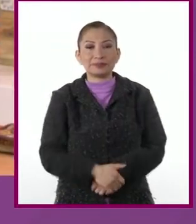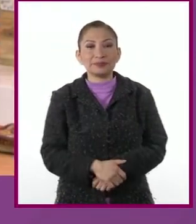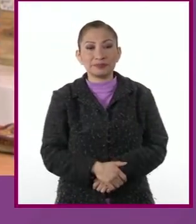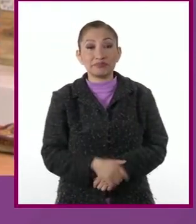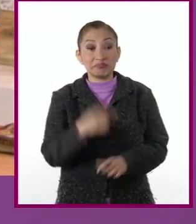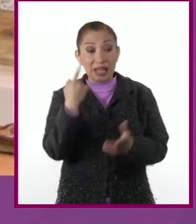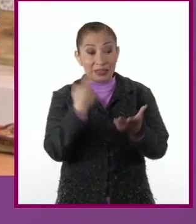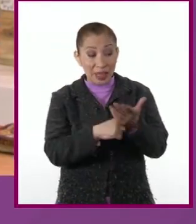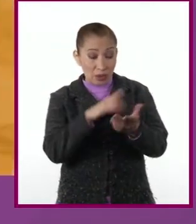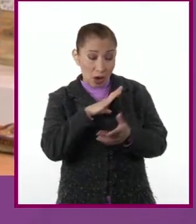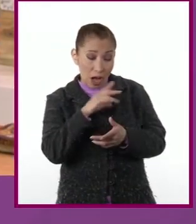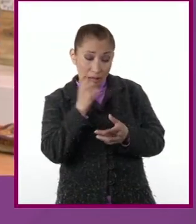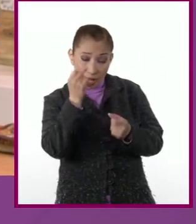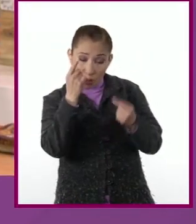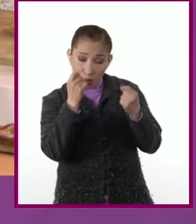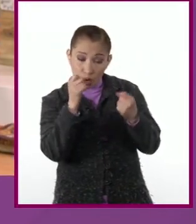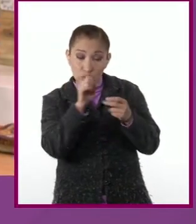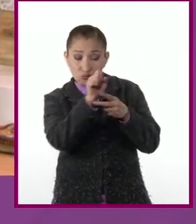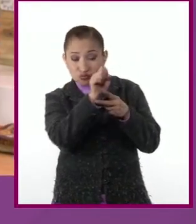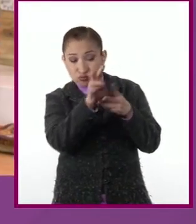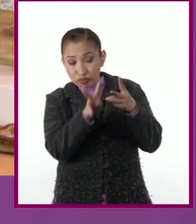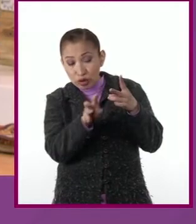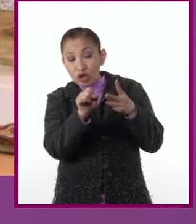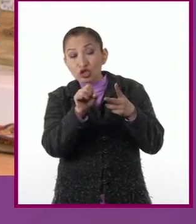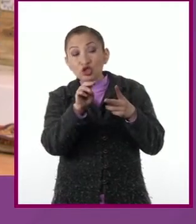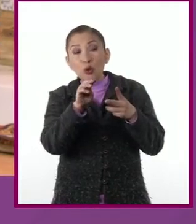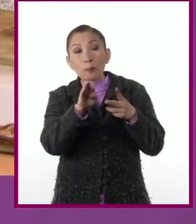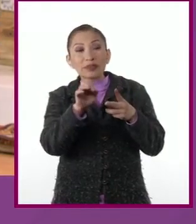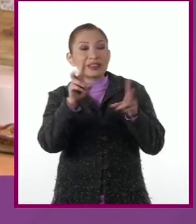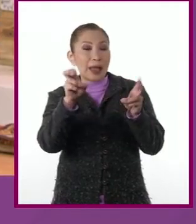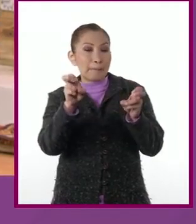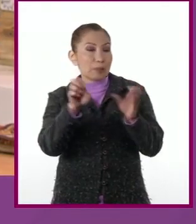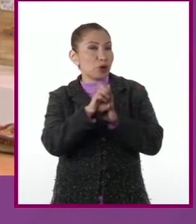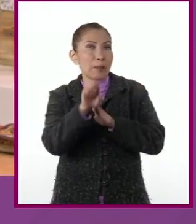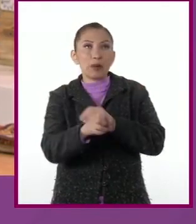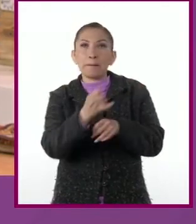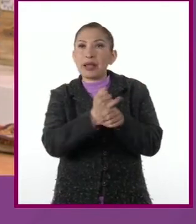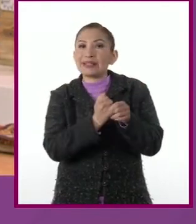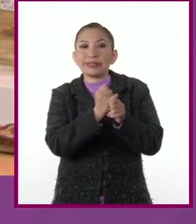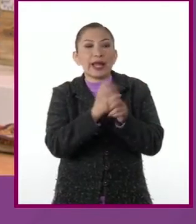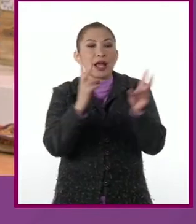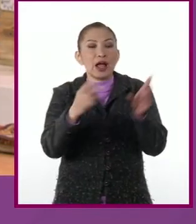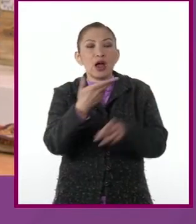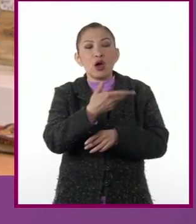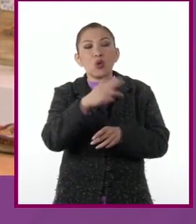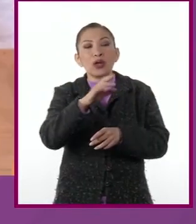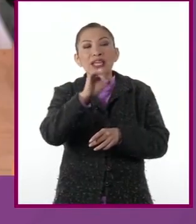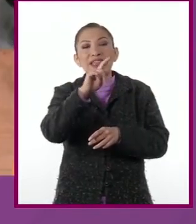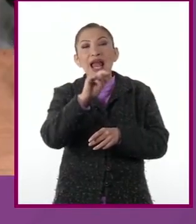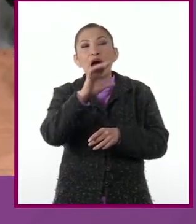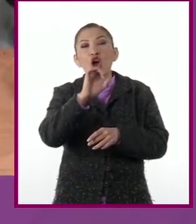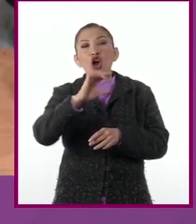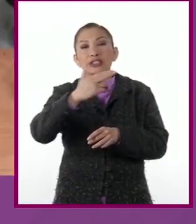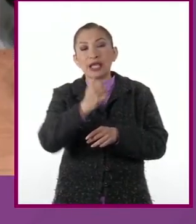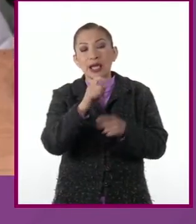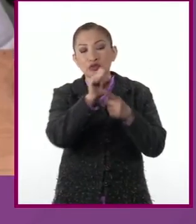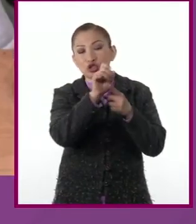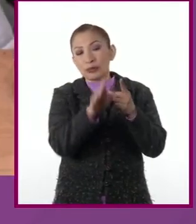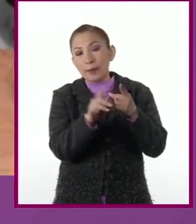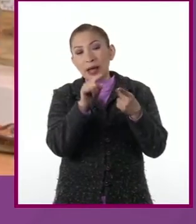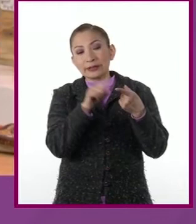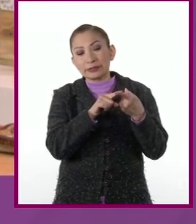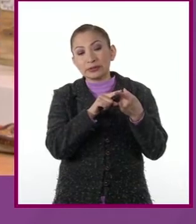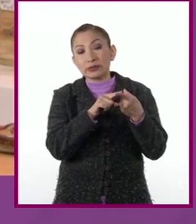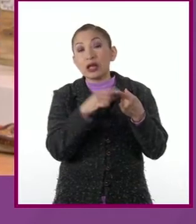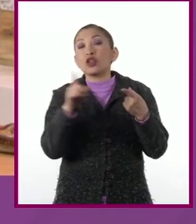Y si en él hay algunos subtemas, por ejemplo, en una investigación sobre el huitlacoche, algunos subtemas podrían ser